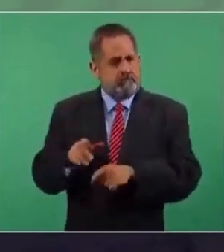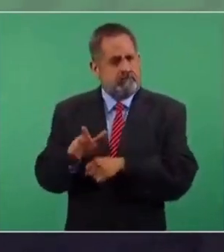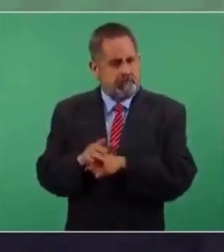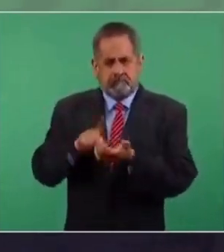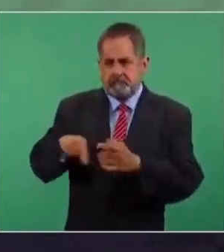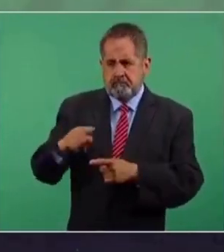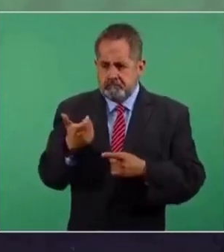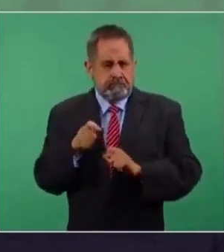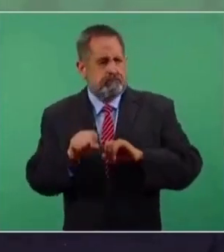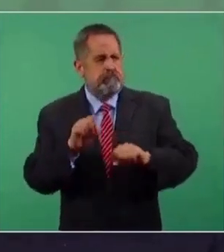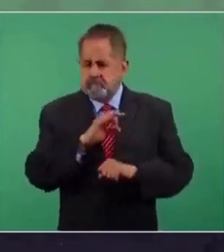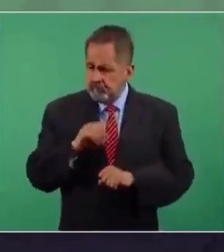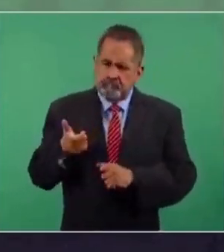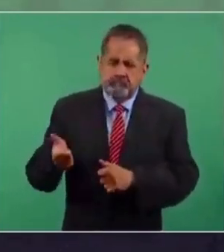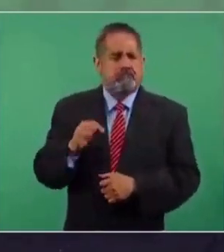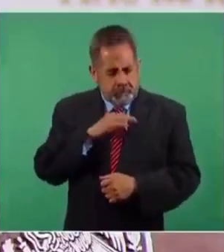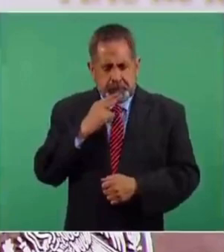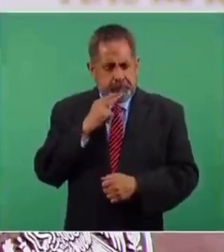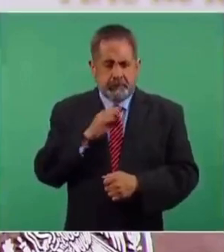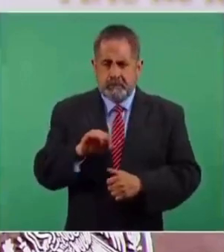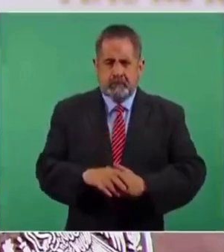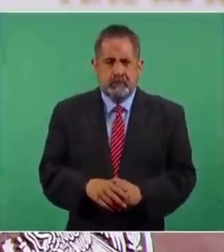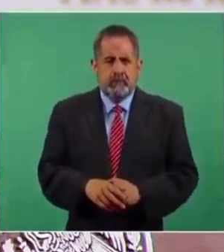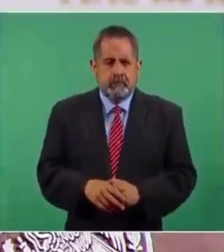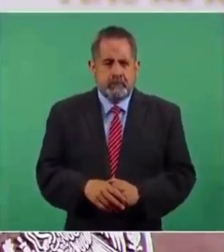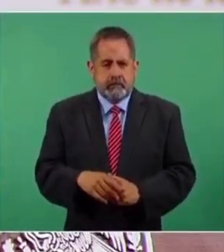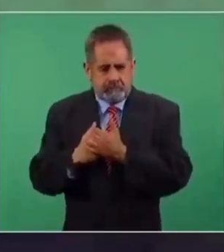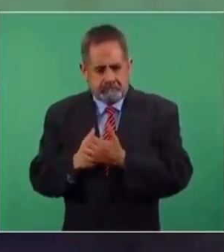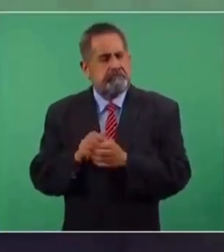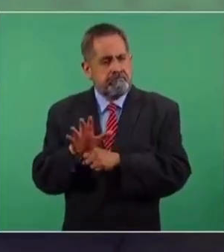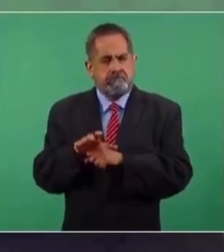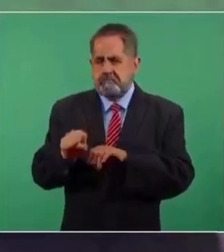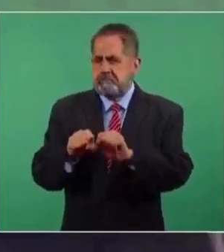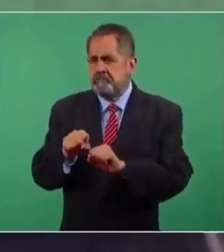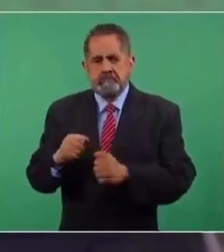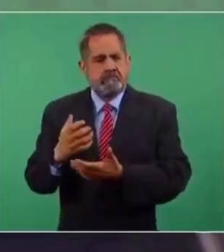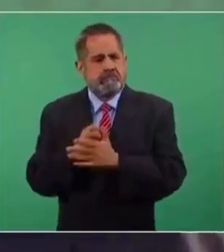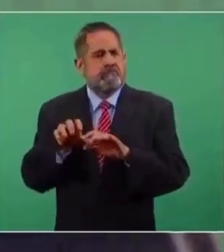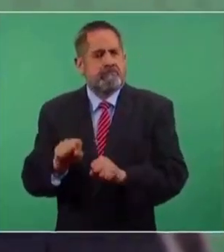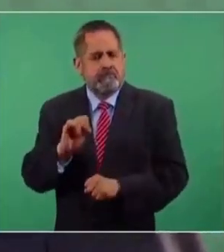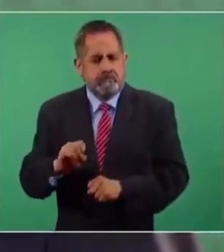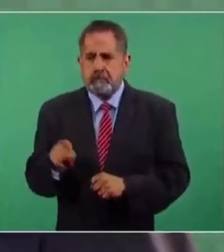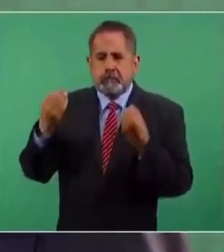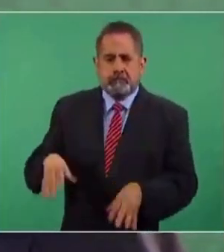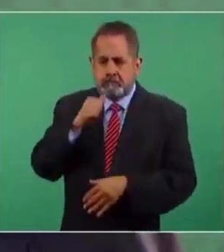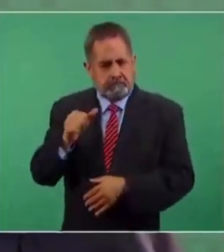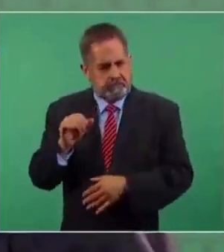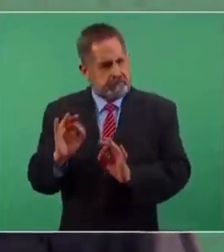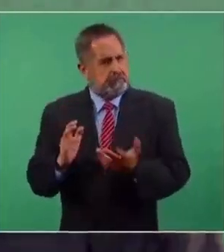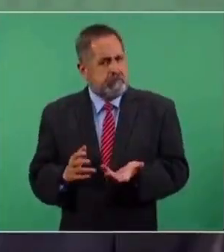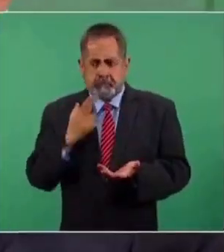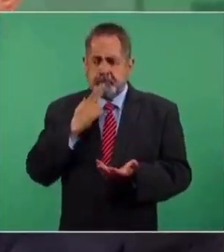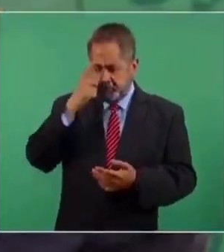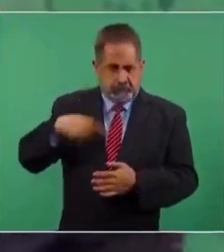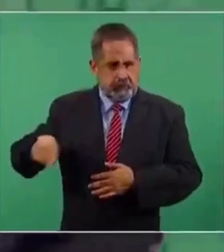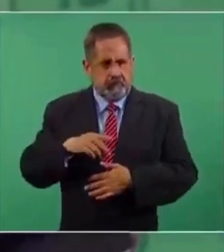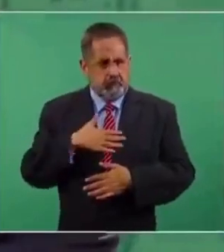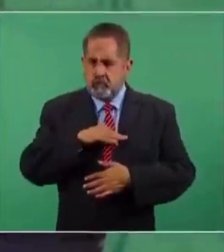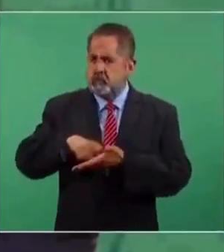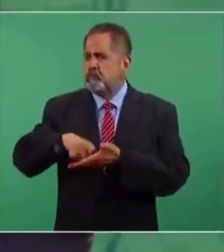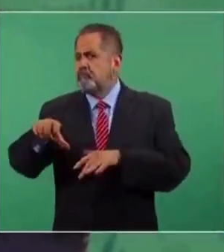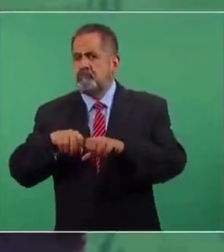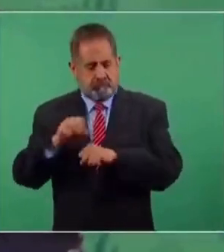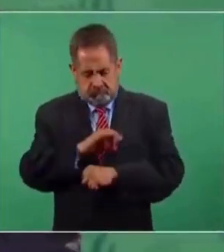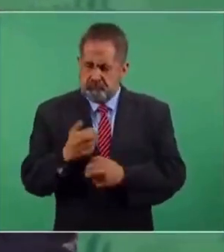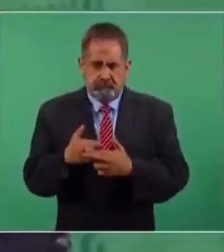ingreso te alcance, te rinda, que no se deteriore. No tienes pérdida en tu poder